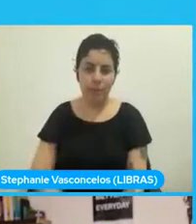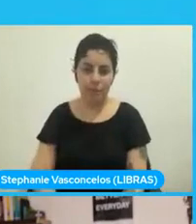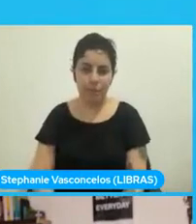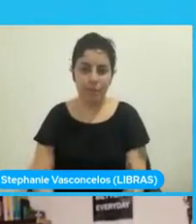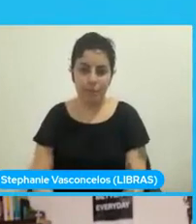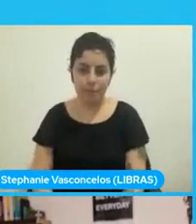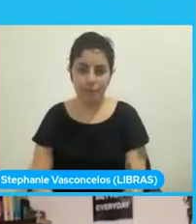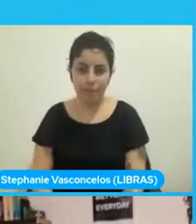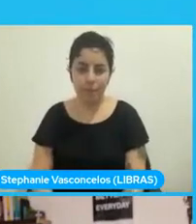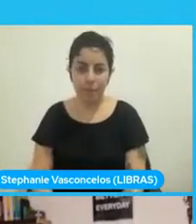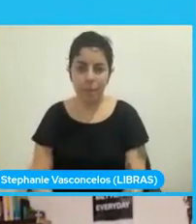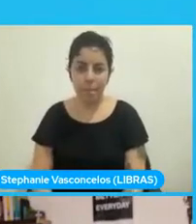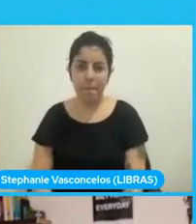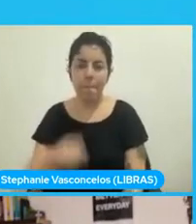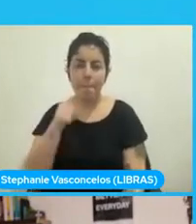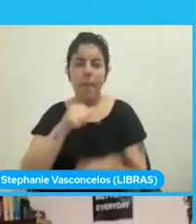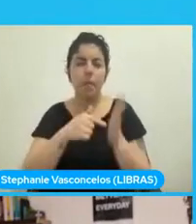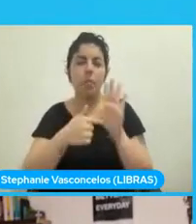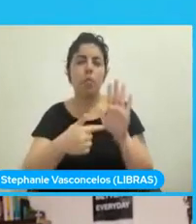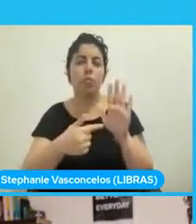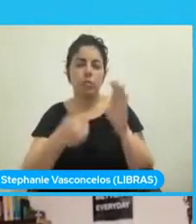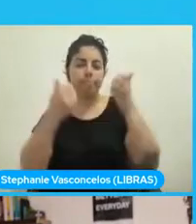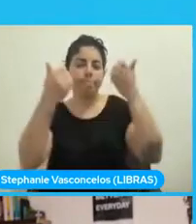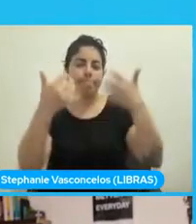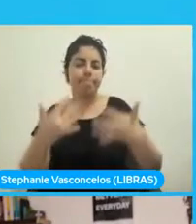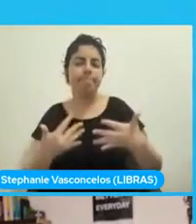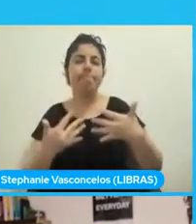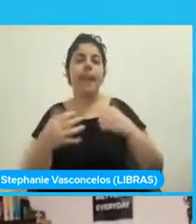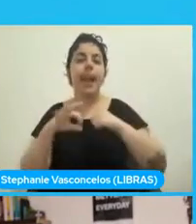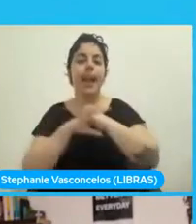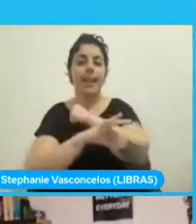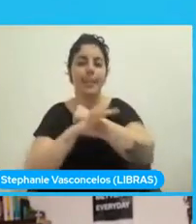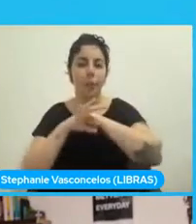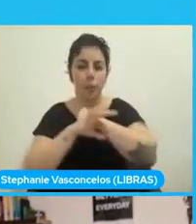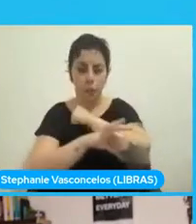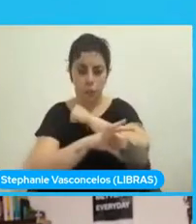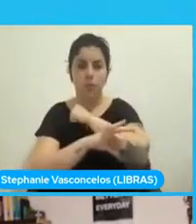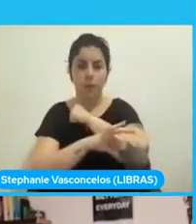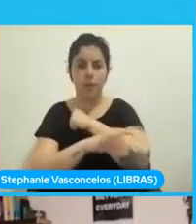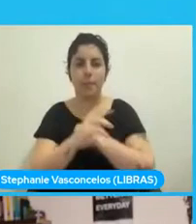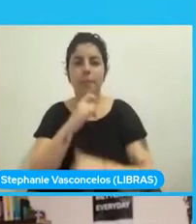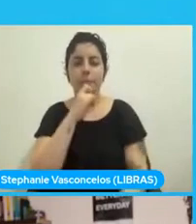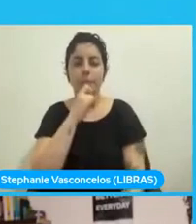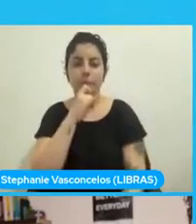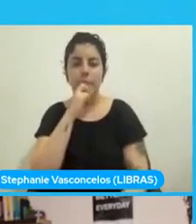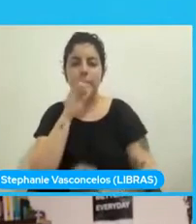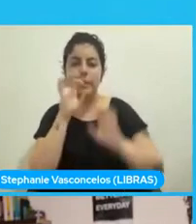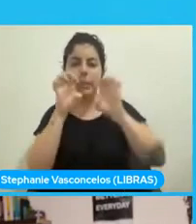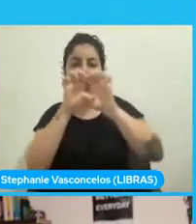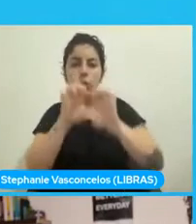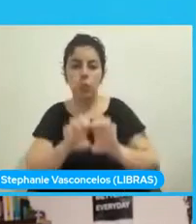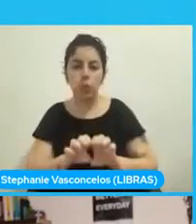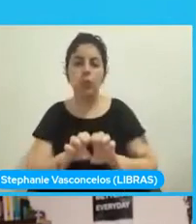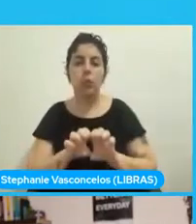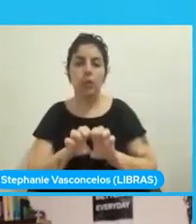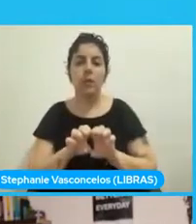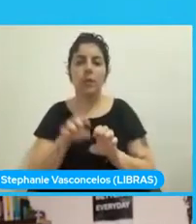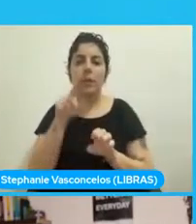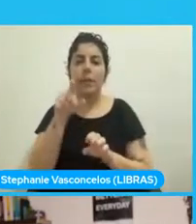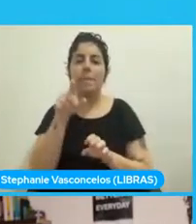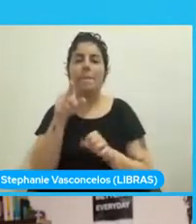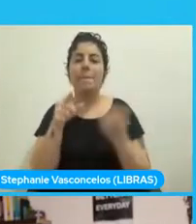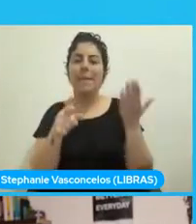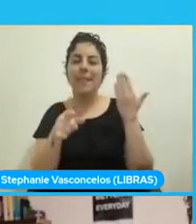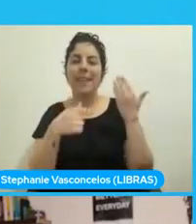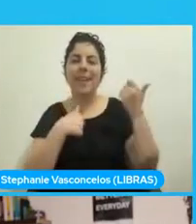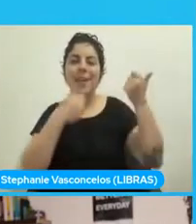Un poco de arquitectura. Y quizás luego venga a la diapositiva que estaba anterior, la cual pasé para